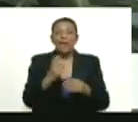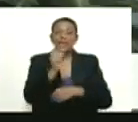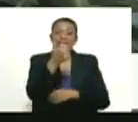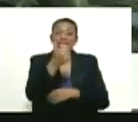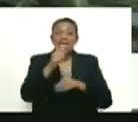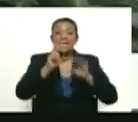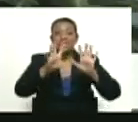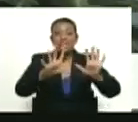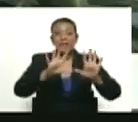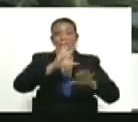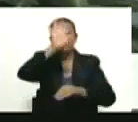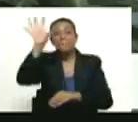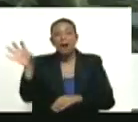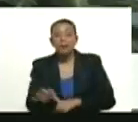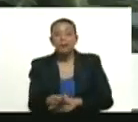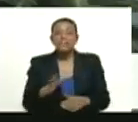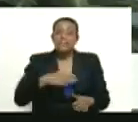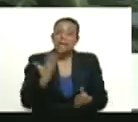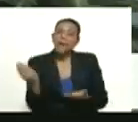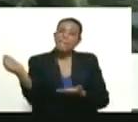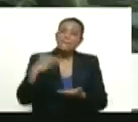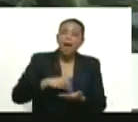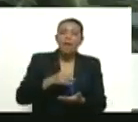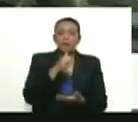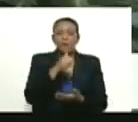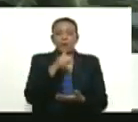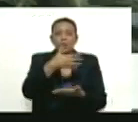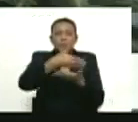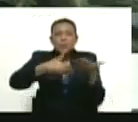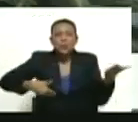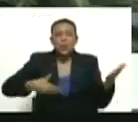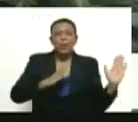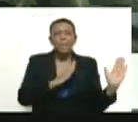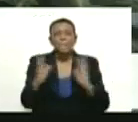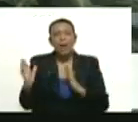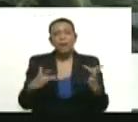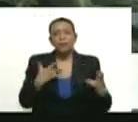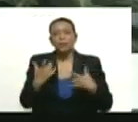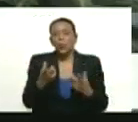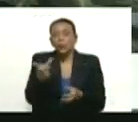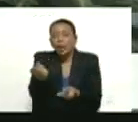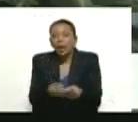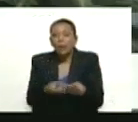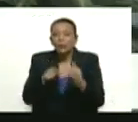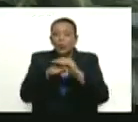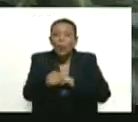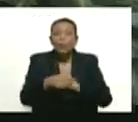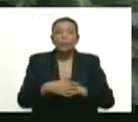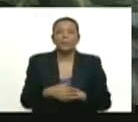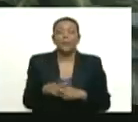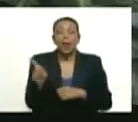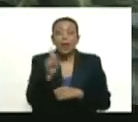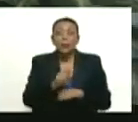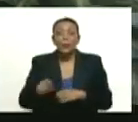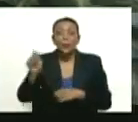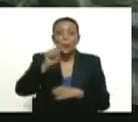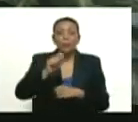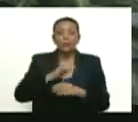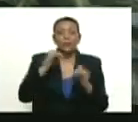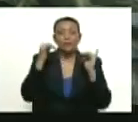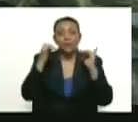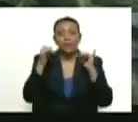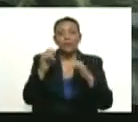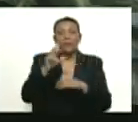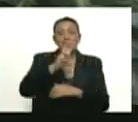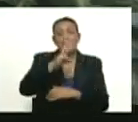16 países. Si quieren conocer más respecto a la programación y la compra de entradas, pueden ingresar en la página web del festival